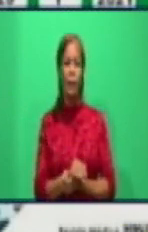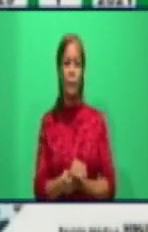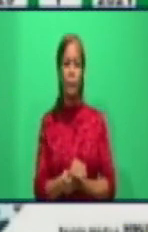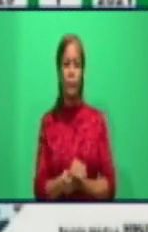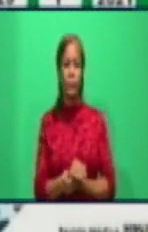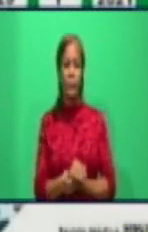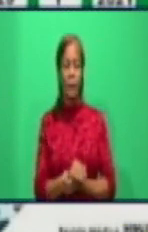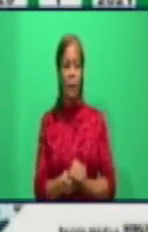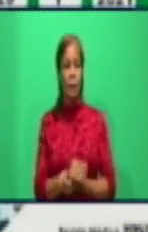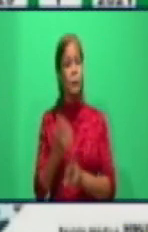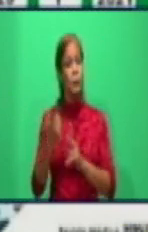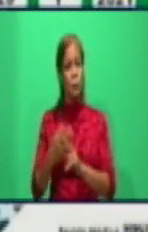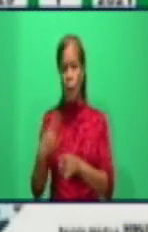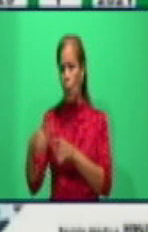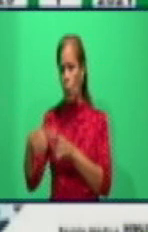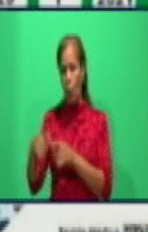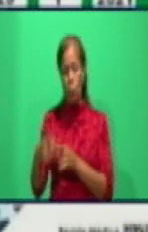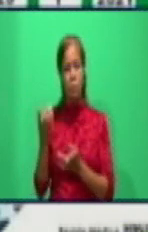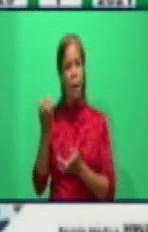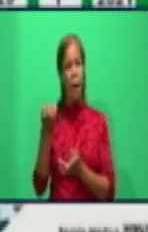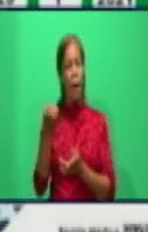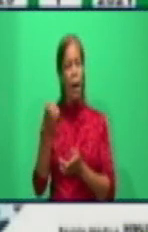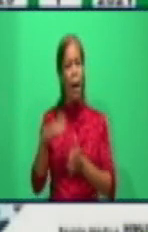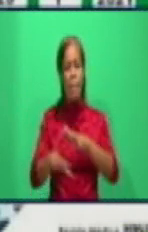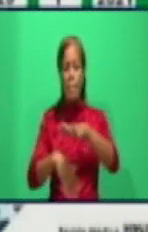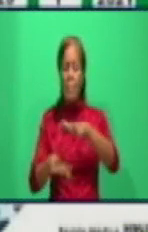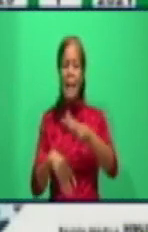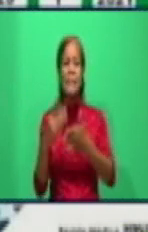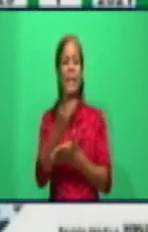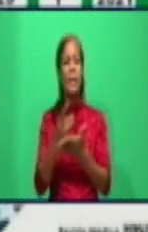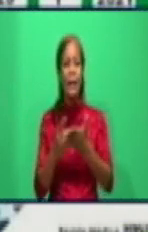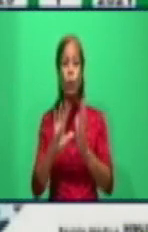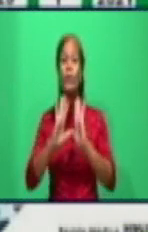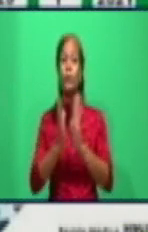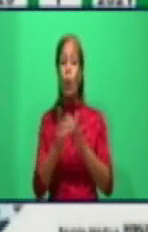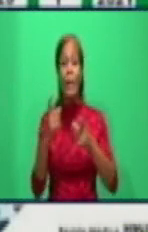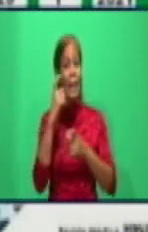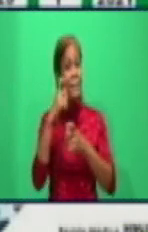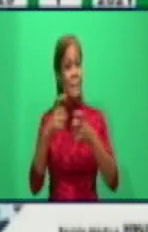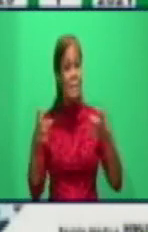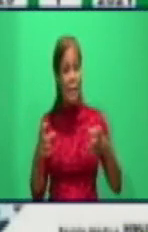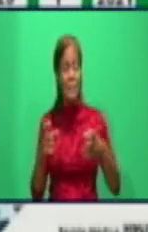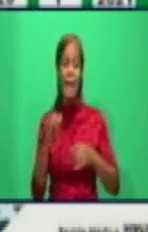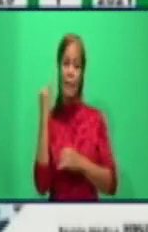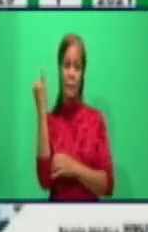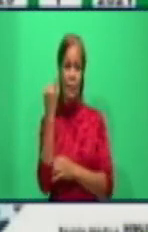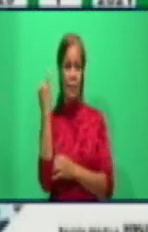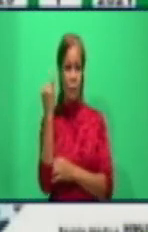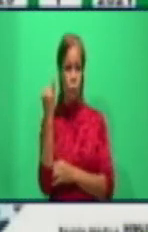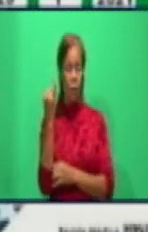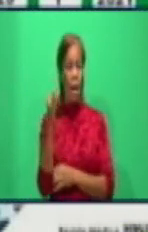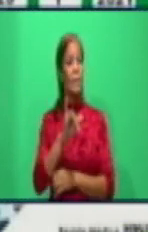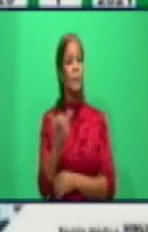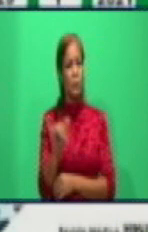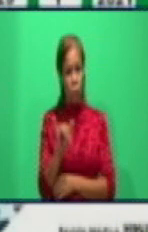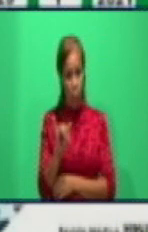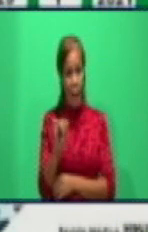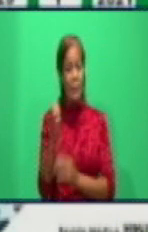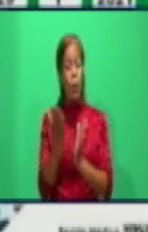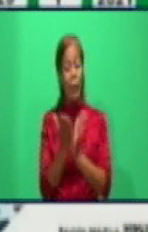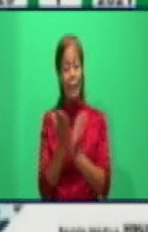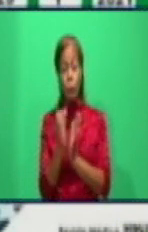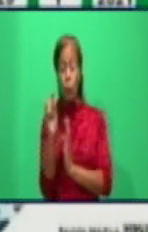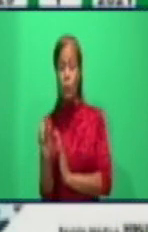EPSCO y en otras bases de datos de la ciencia internacional. Lógicamente también los estudiantes también